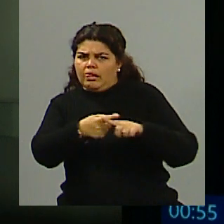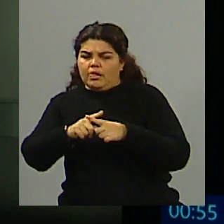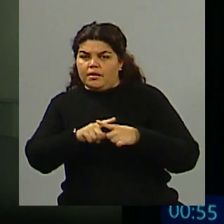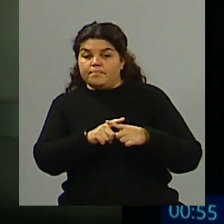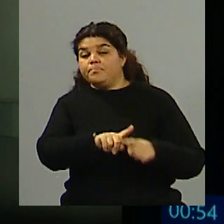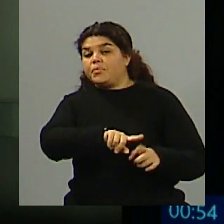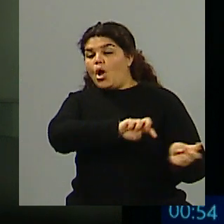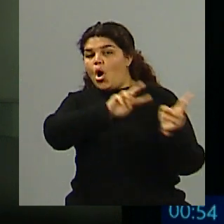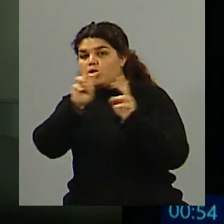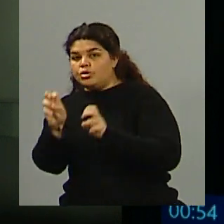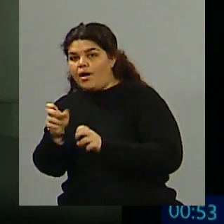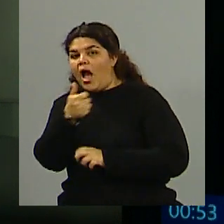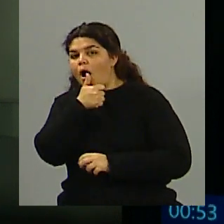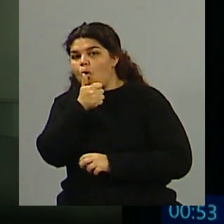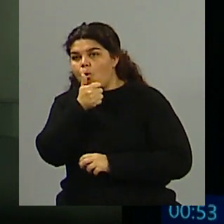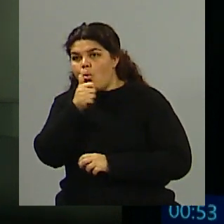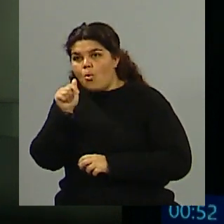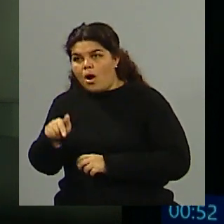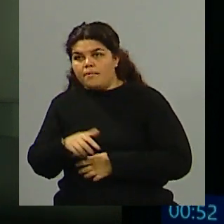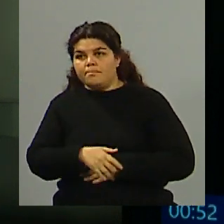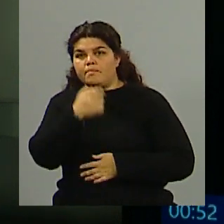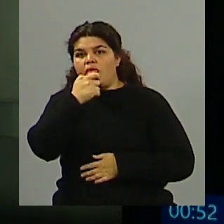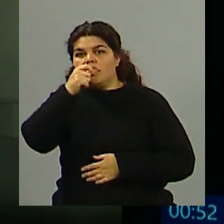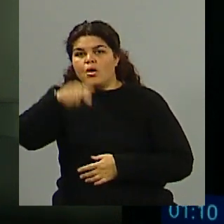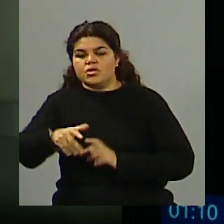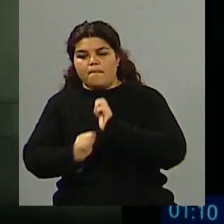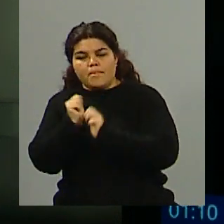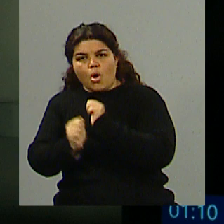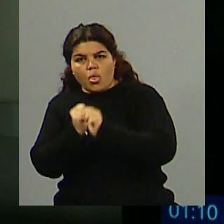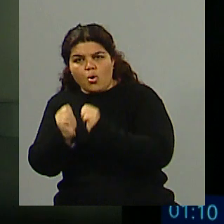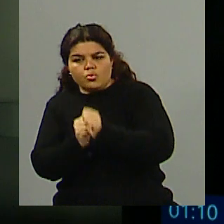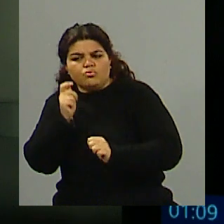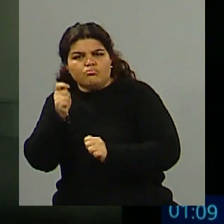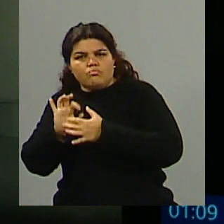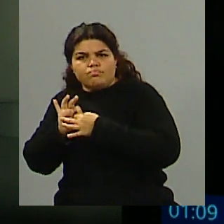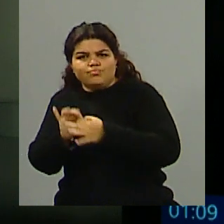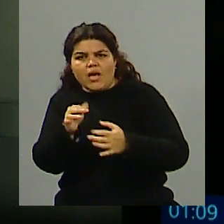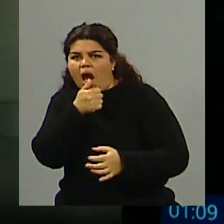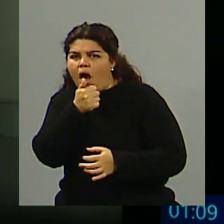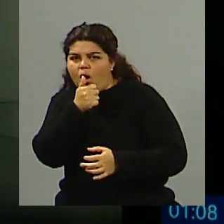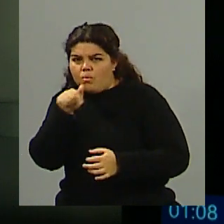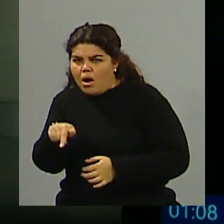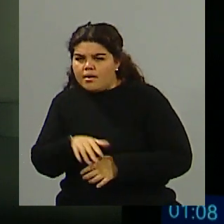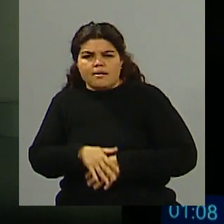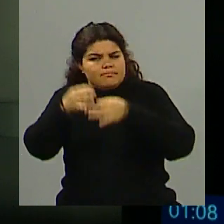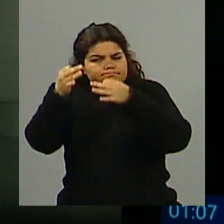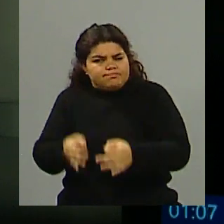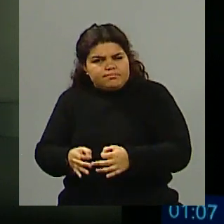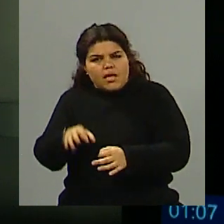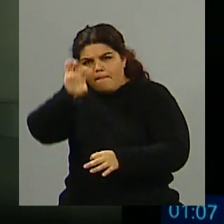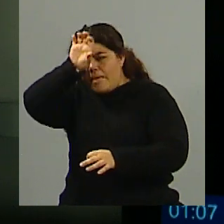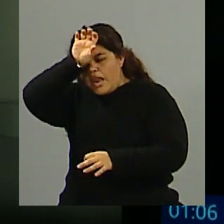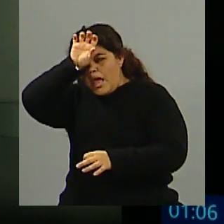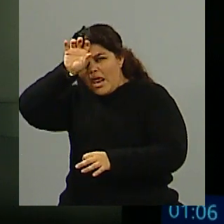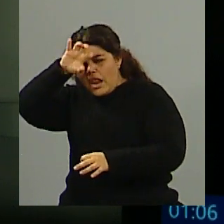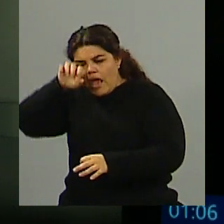desarrollo de la matriz productiva de la provincia de Mendoza, ¿sí? No dejaron, no hablaron de minería puntualmente, en esto son